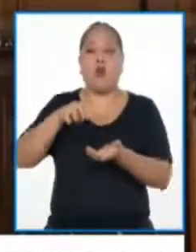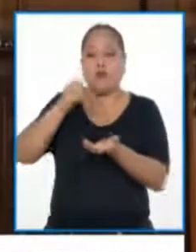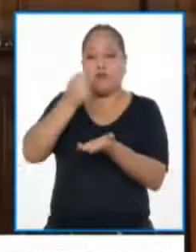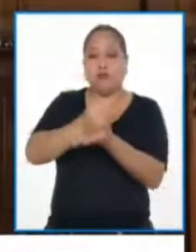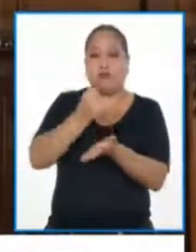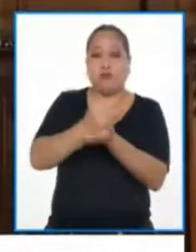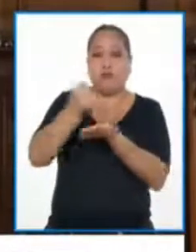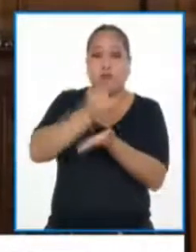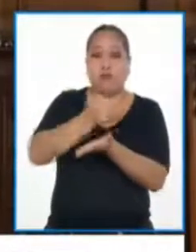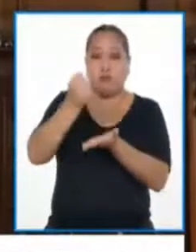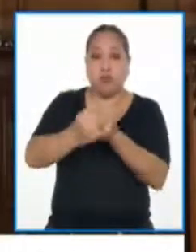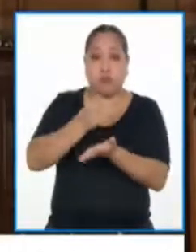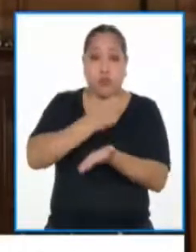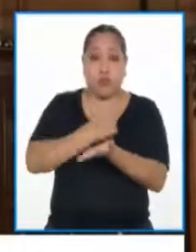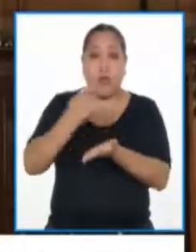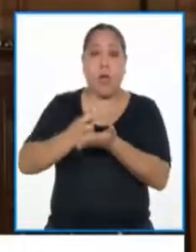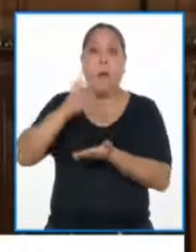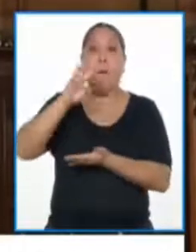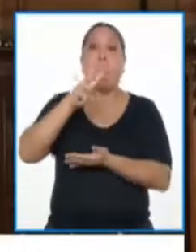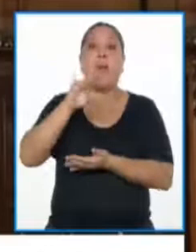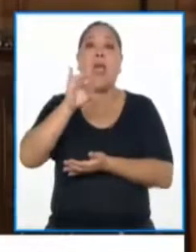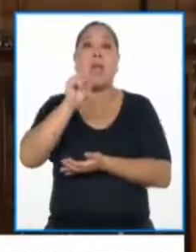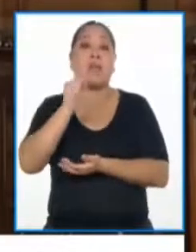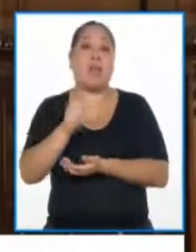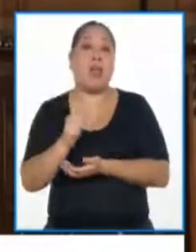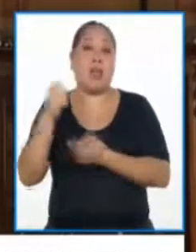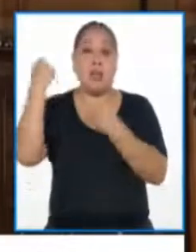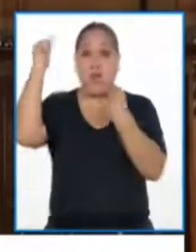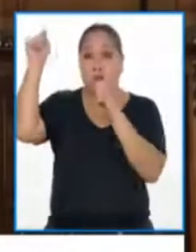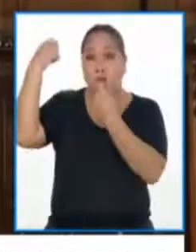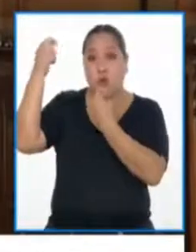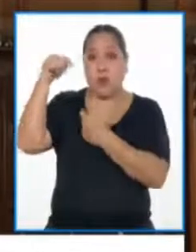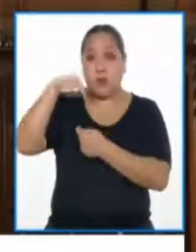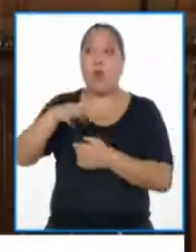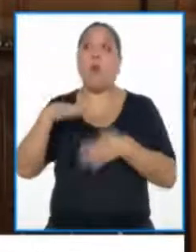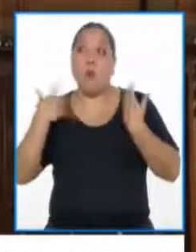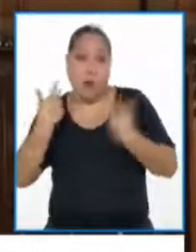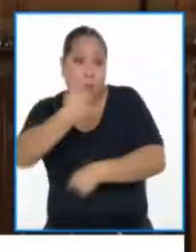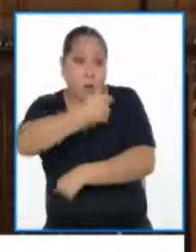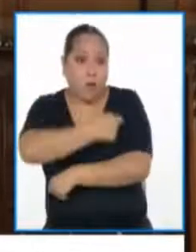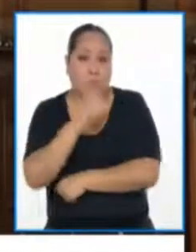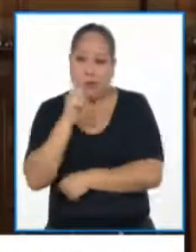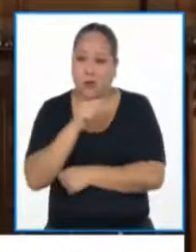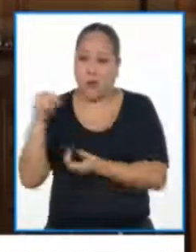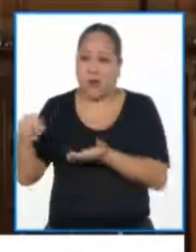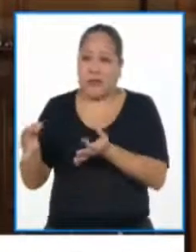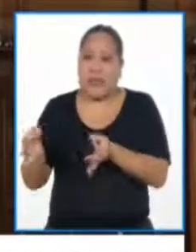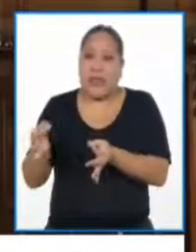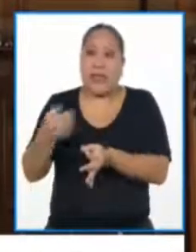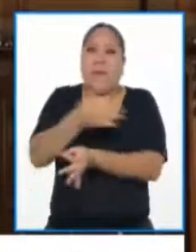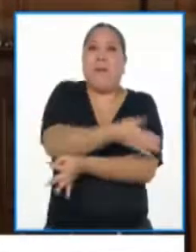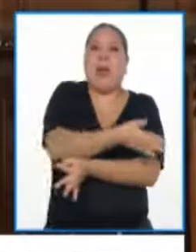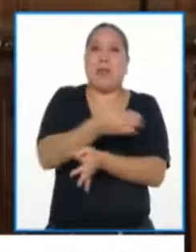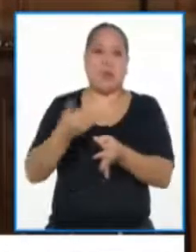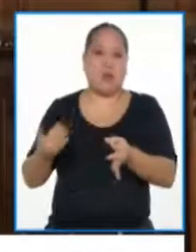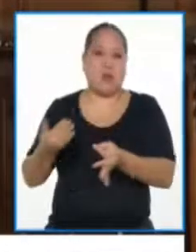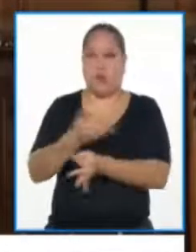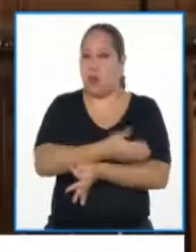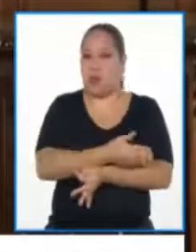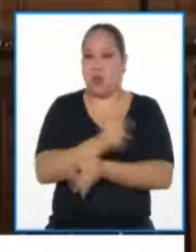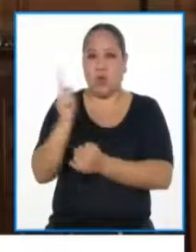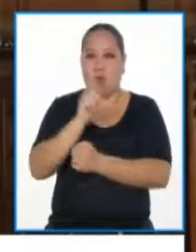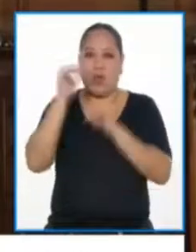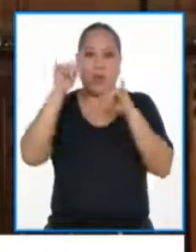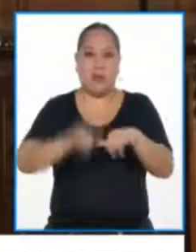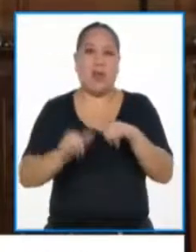y me estoy vacunando. Eso no es así. Esa es una visa transitoria y no tiene ninguna calidad que autorice